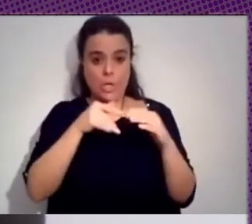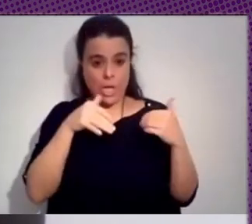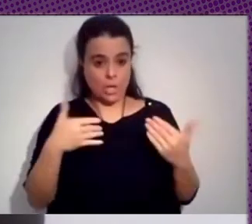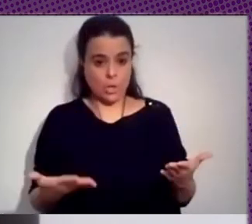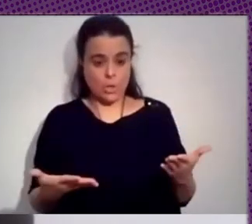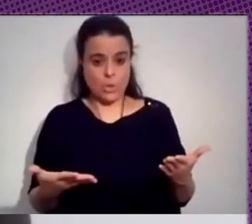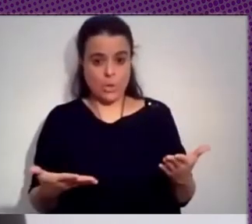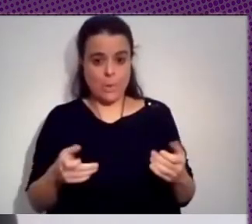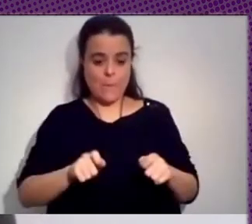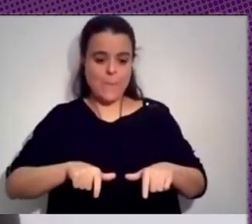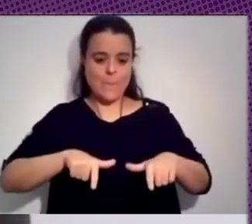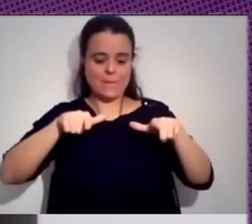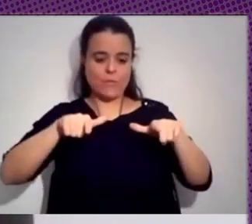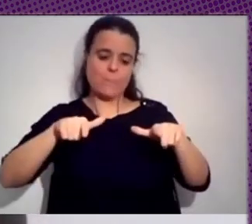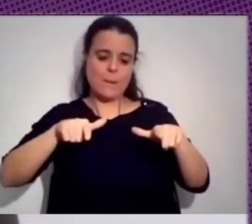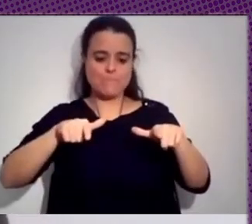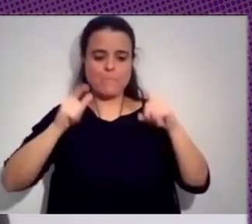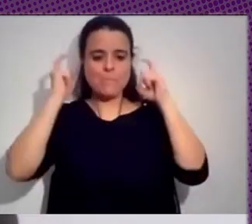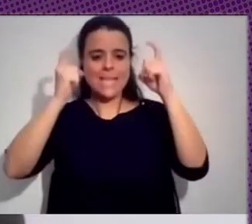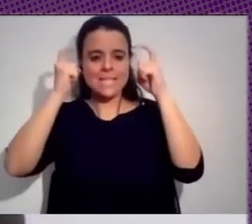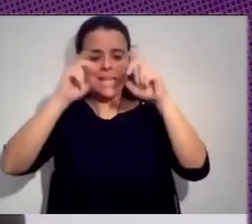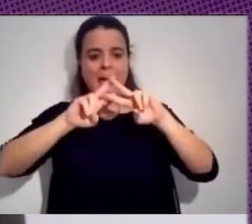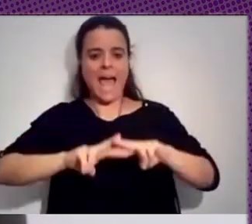digamos, que va a intentar analizar